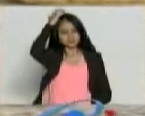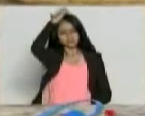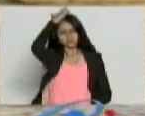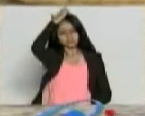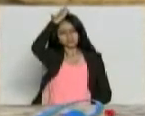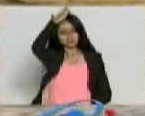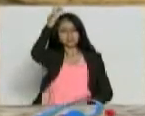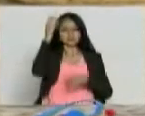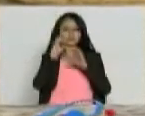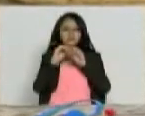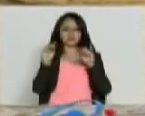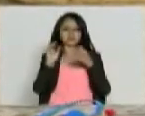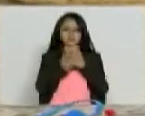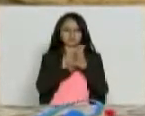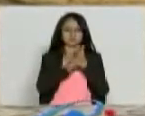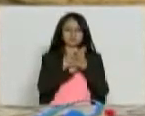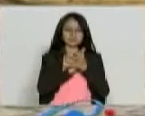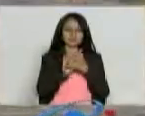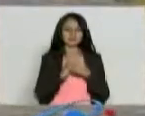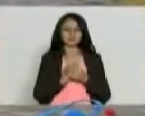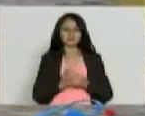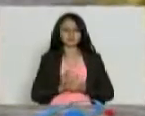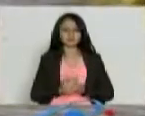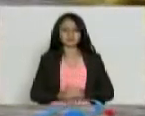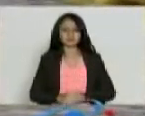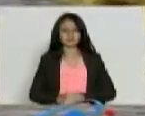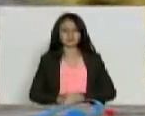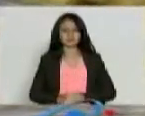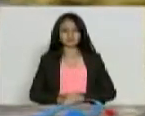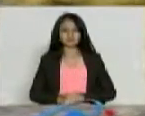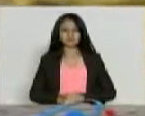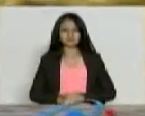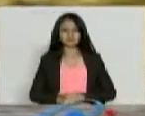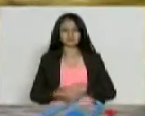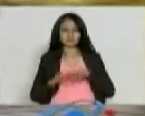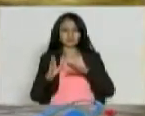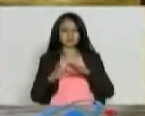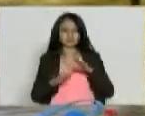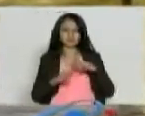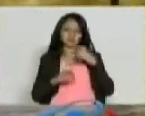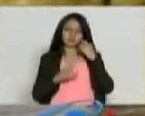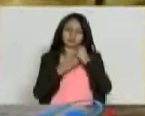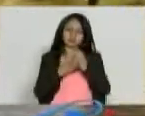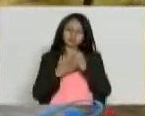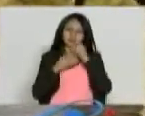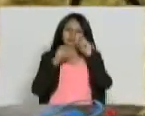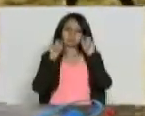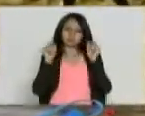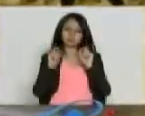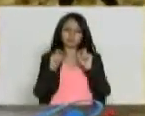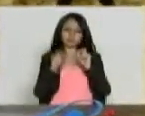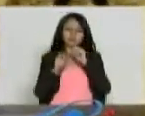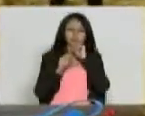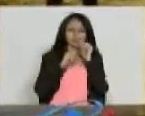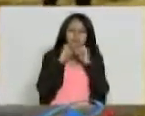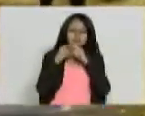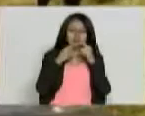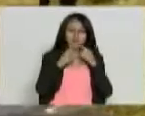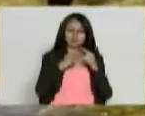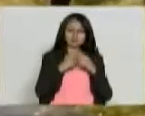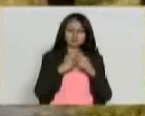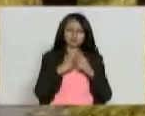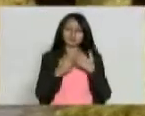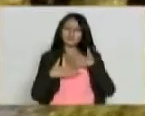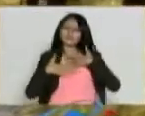Este mensaje de amor que te comparto puede quizás modificar tus paradigmas respecto a lo que consideras es